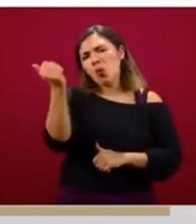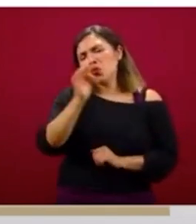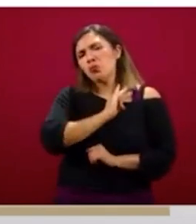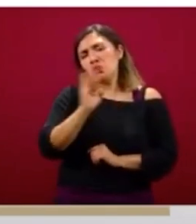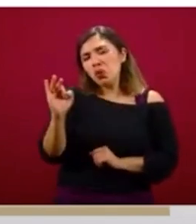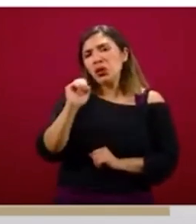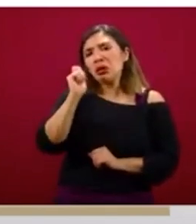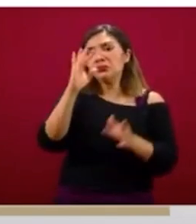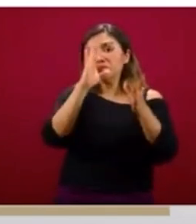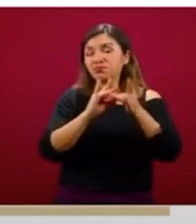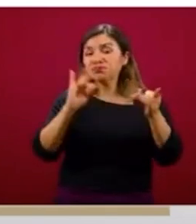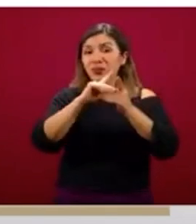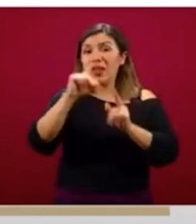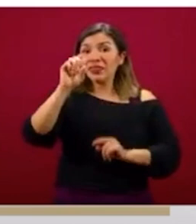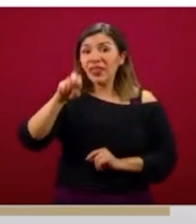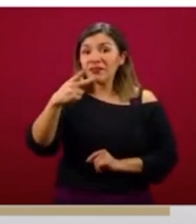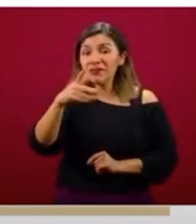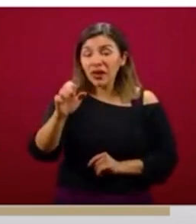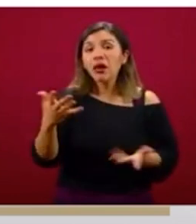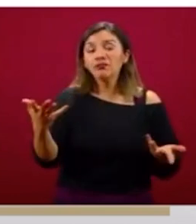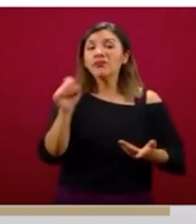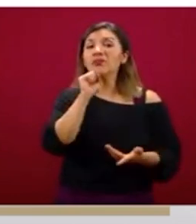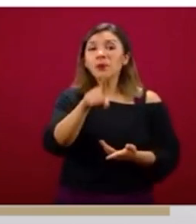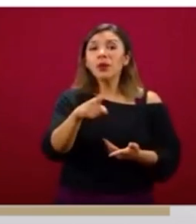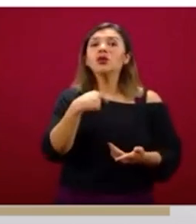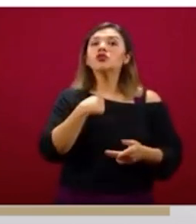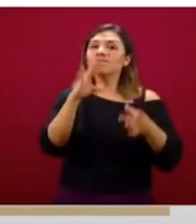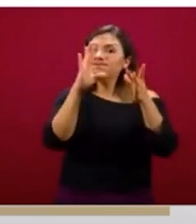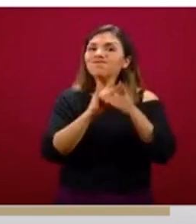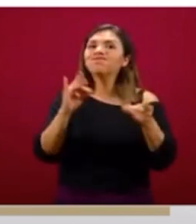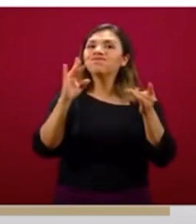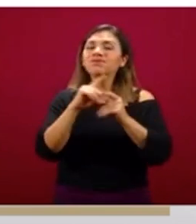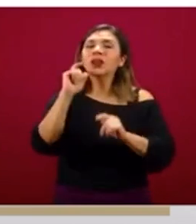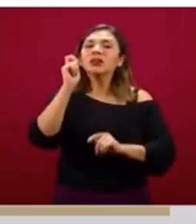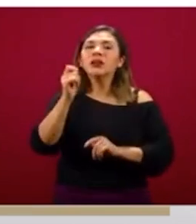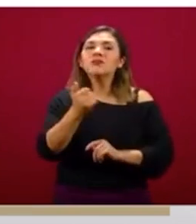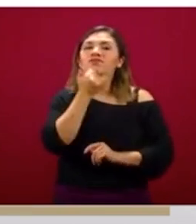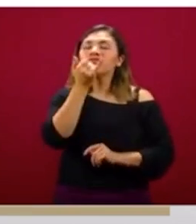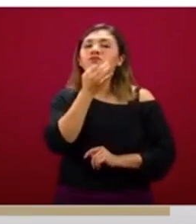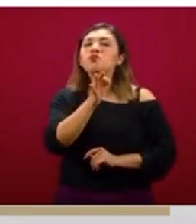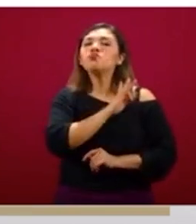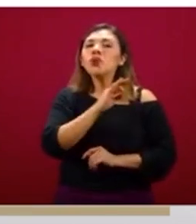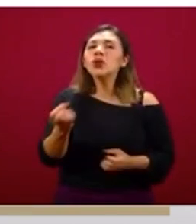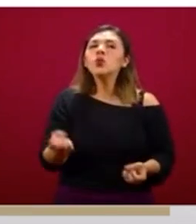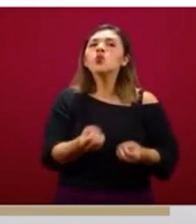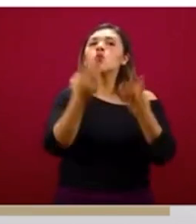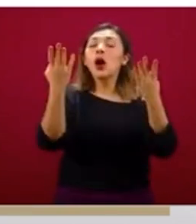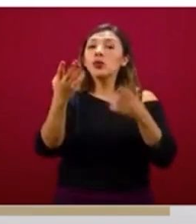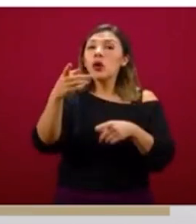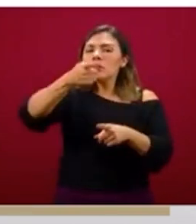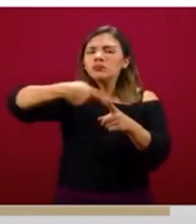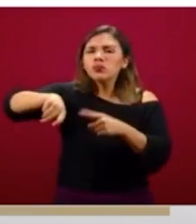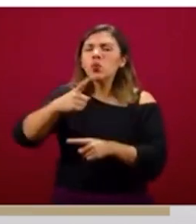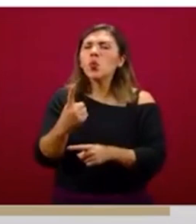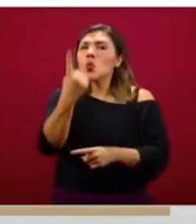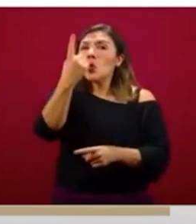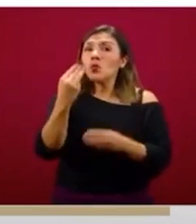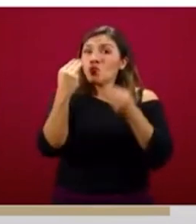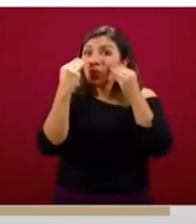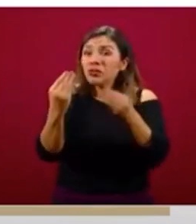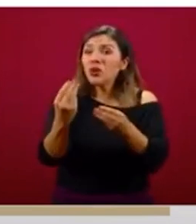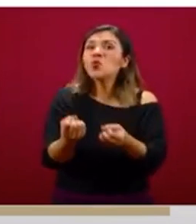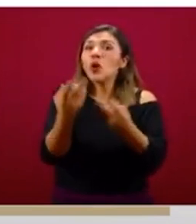en otras para hablar de dengue, también mucho también hacemos sobre casos estimados, es decir, a partir de los confirmados y el